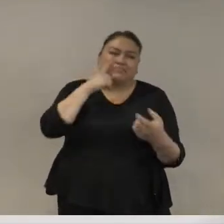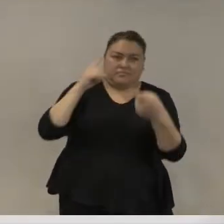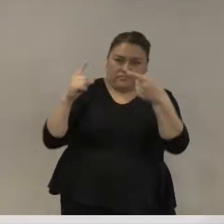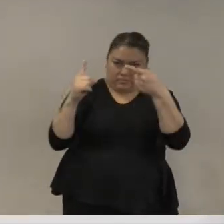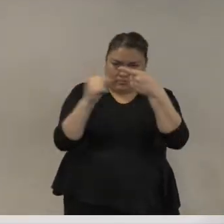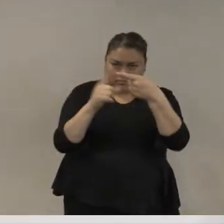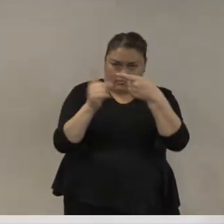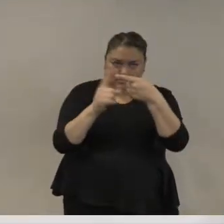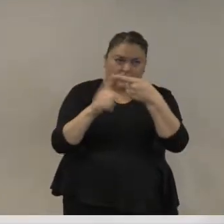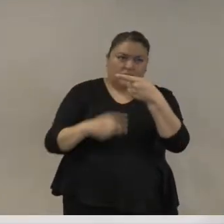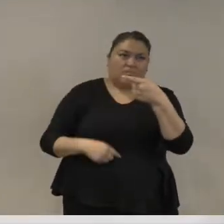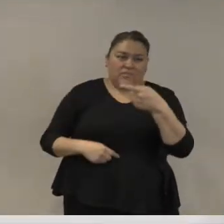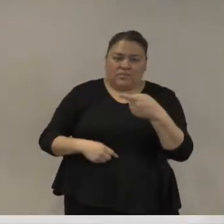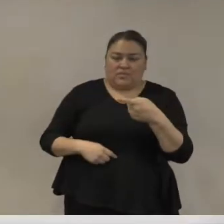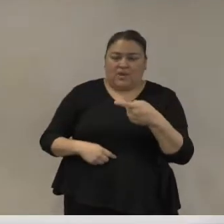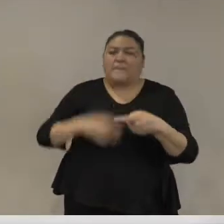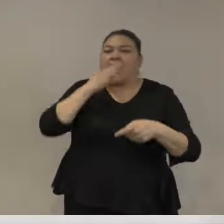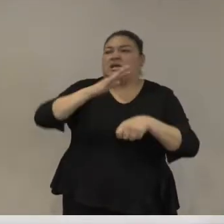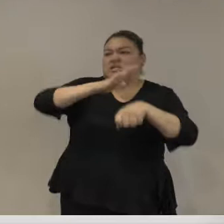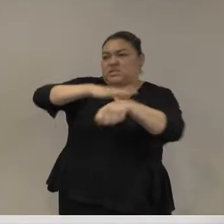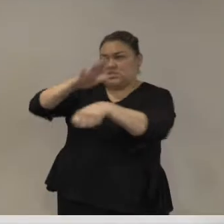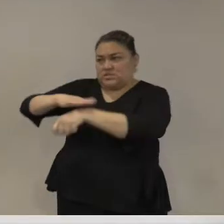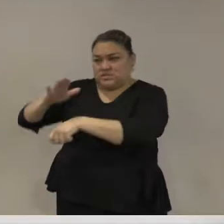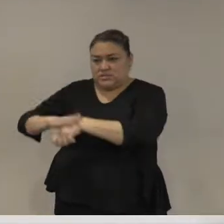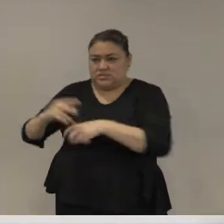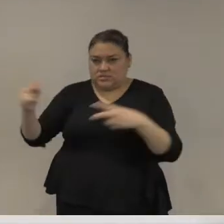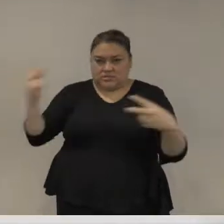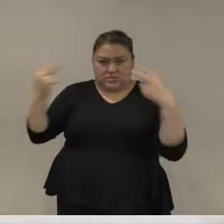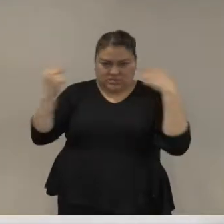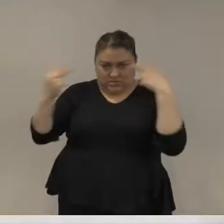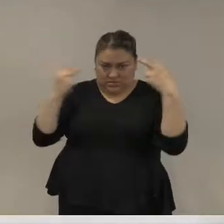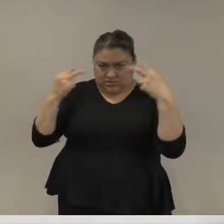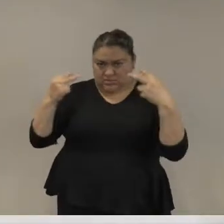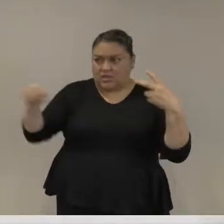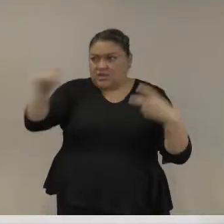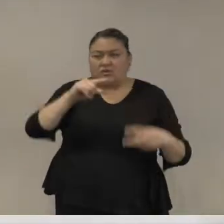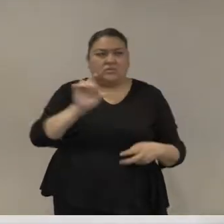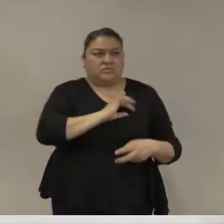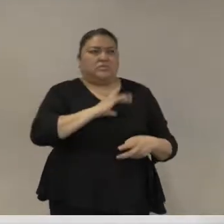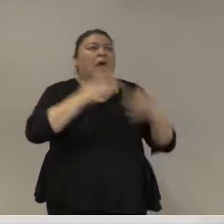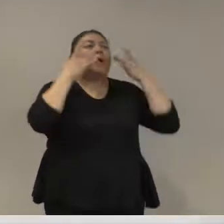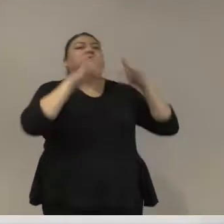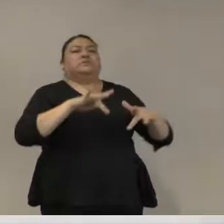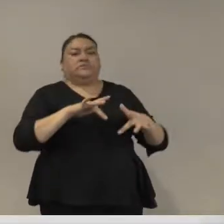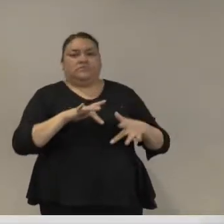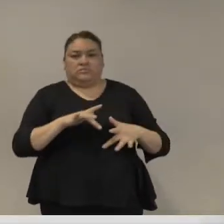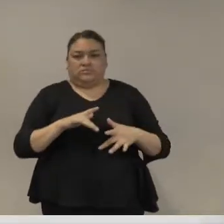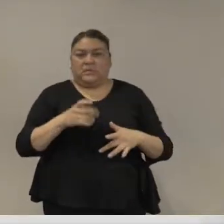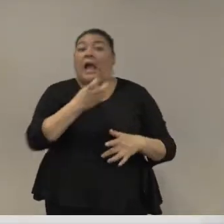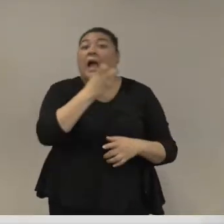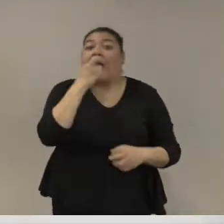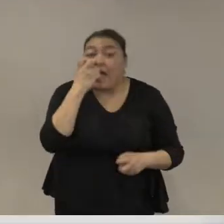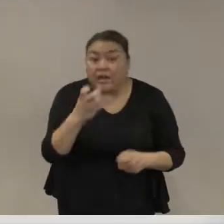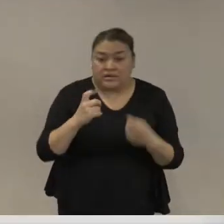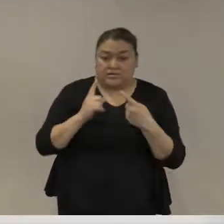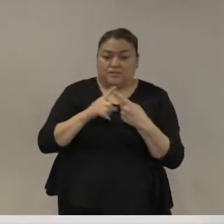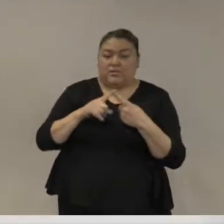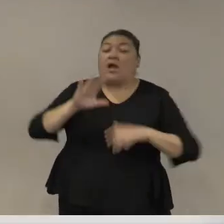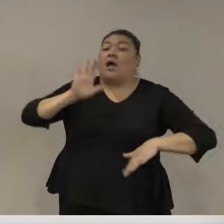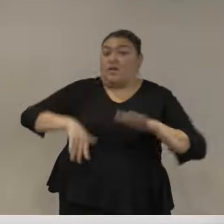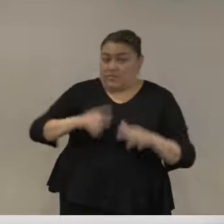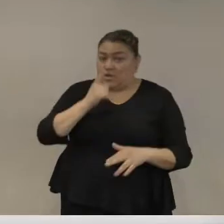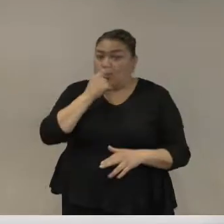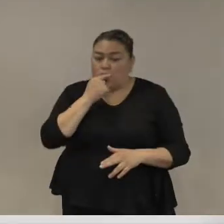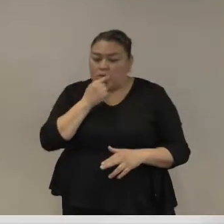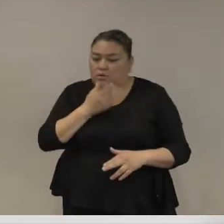presencia disuasiva y pues obviamente hay circunstancias en las cuales las capacidades de los policías las policías